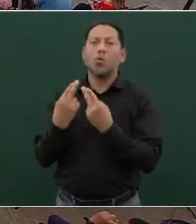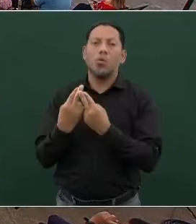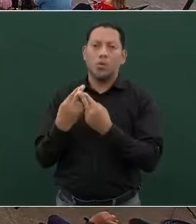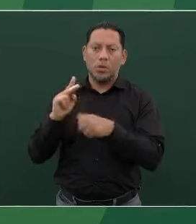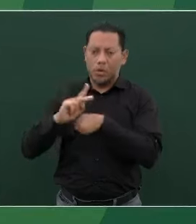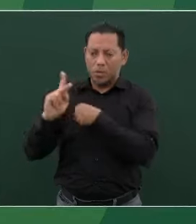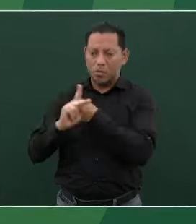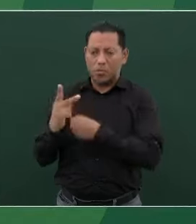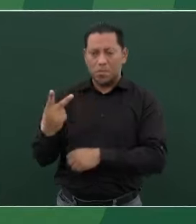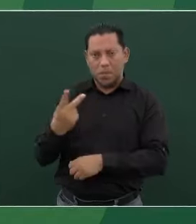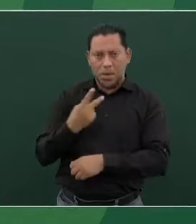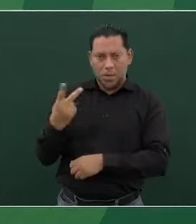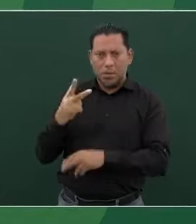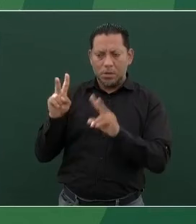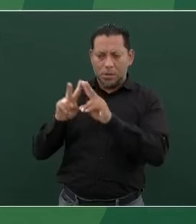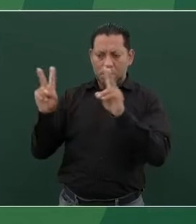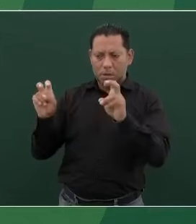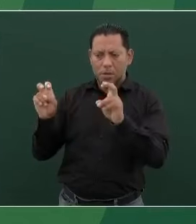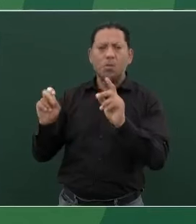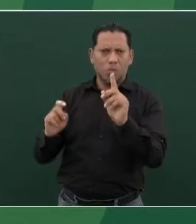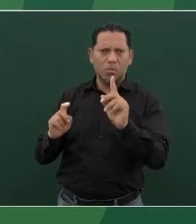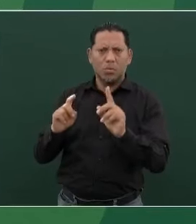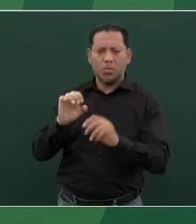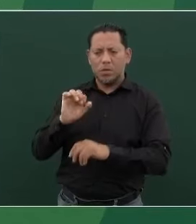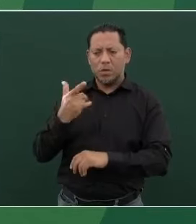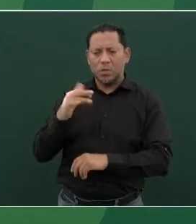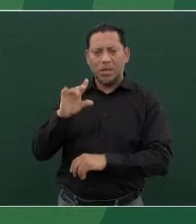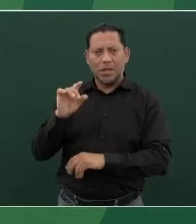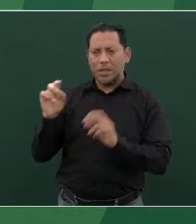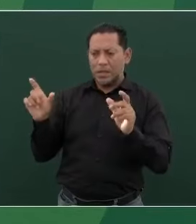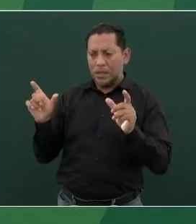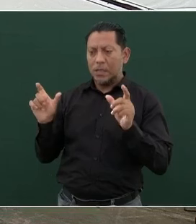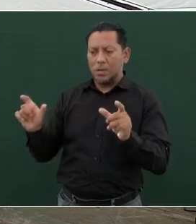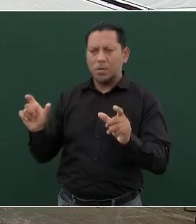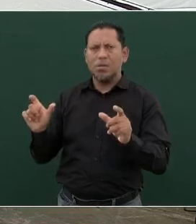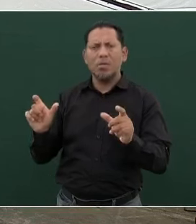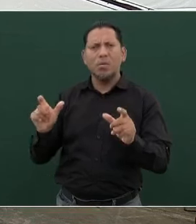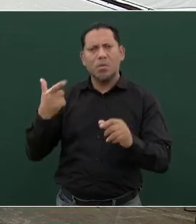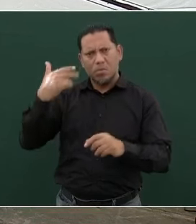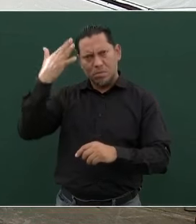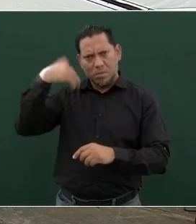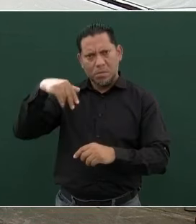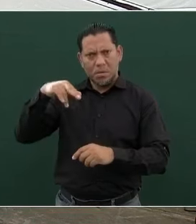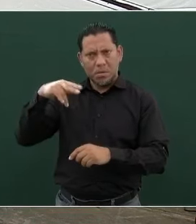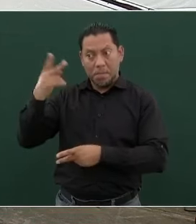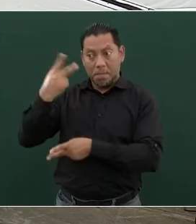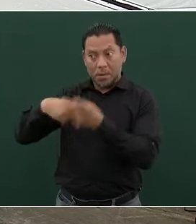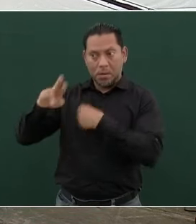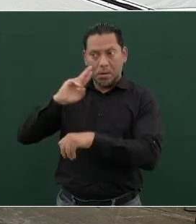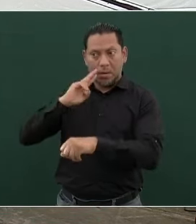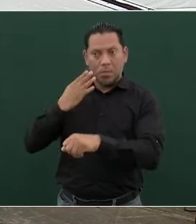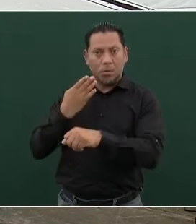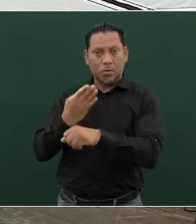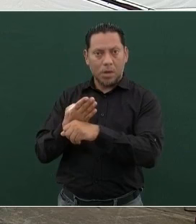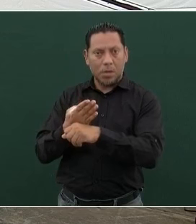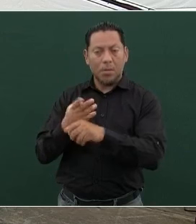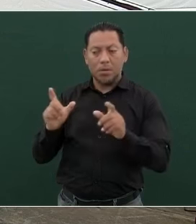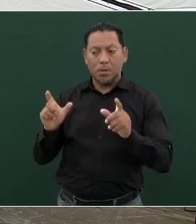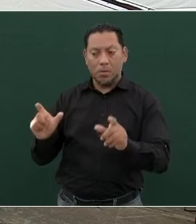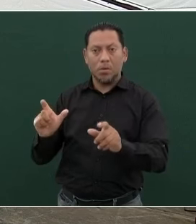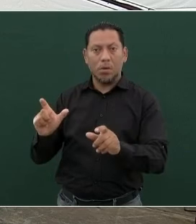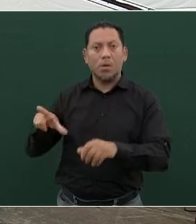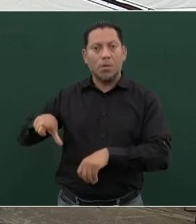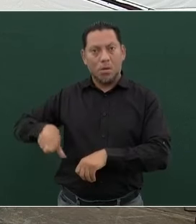se van a tratar varios temas. Uno es seguridad. Tengo entendido que vienen los responsables de la seguridad del